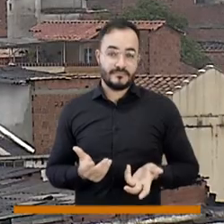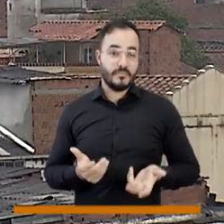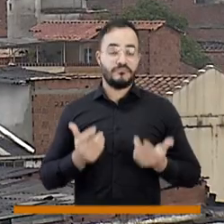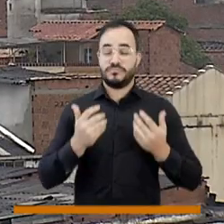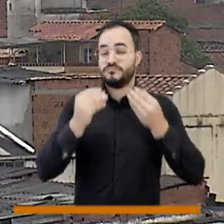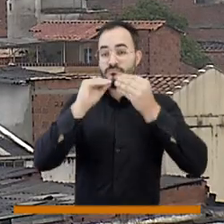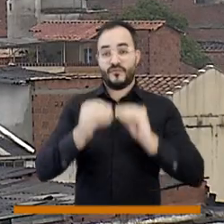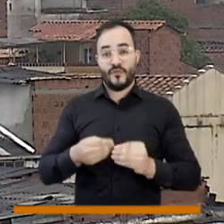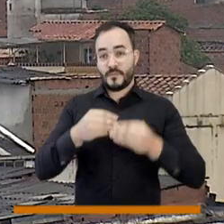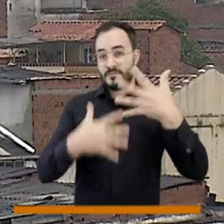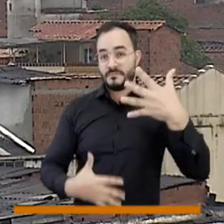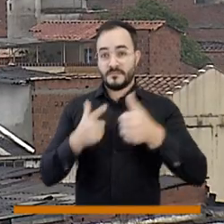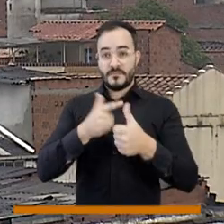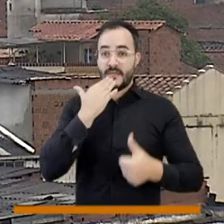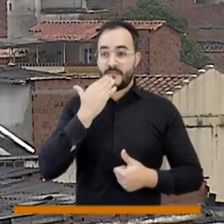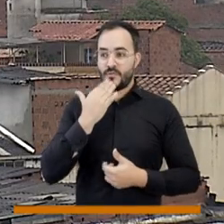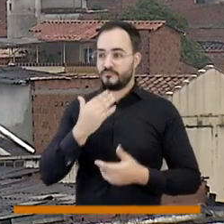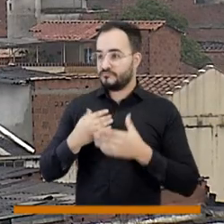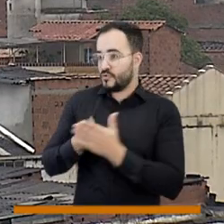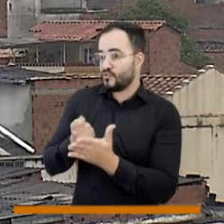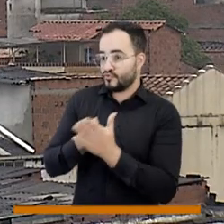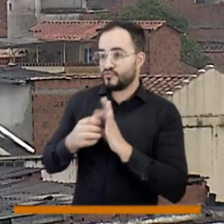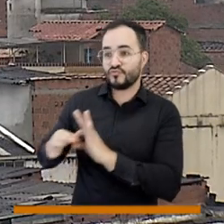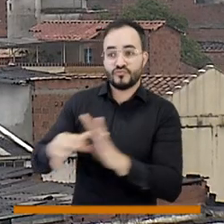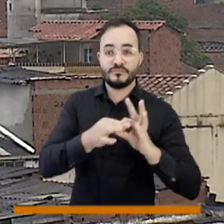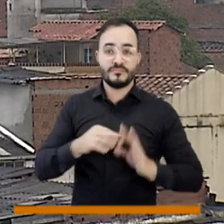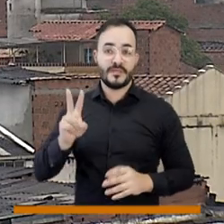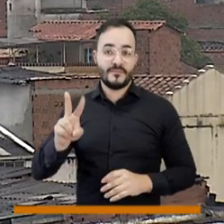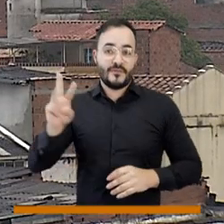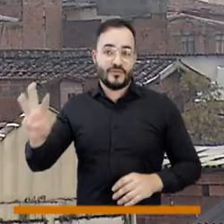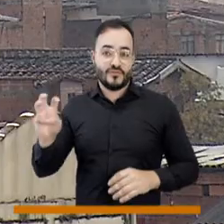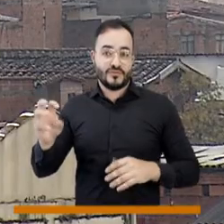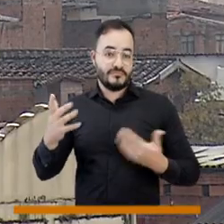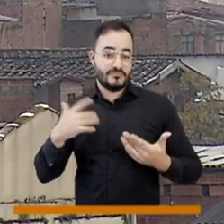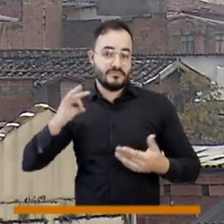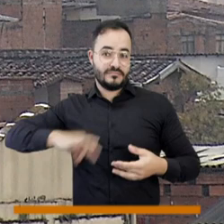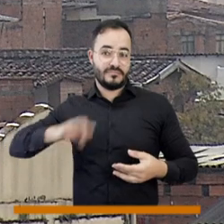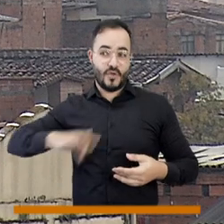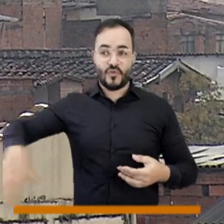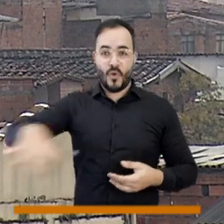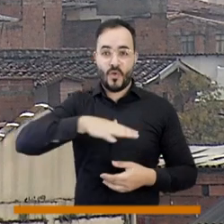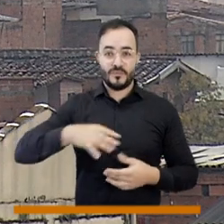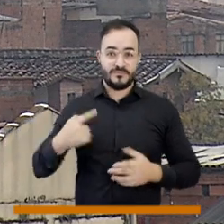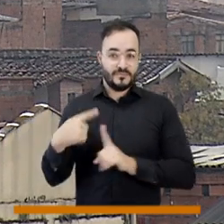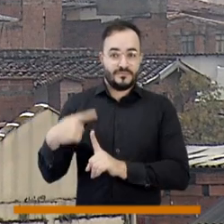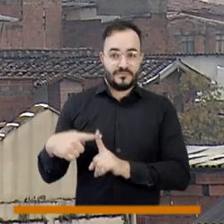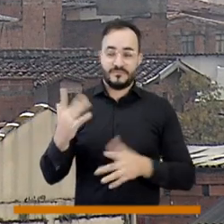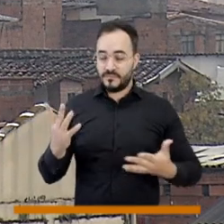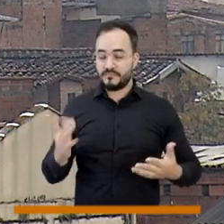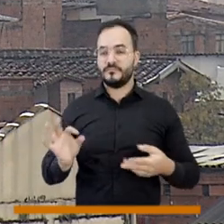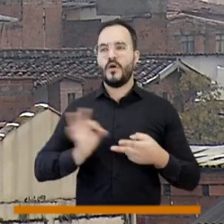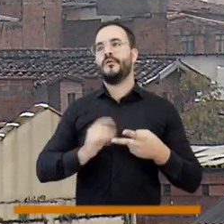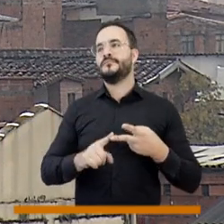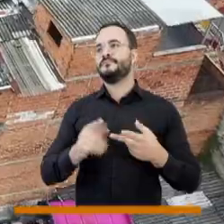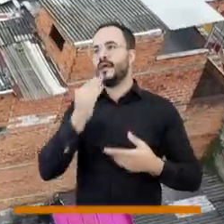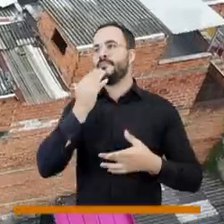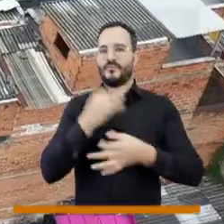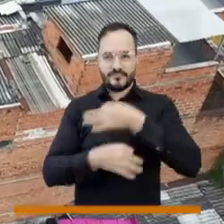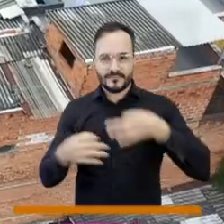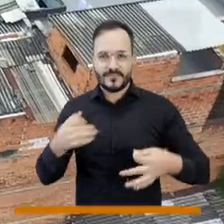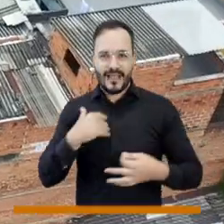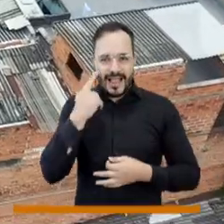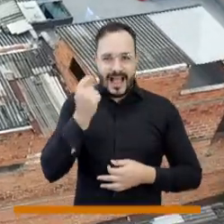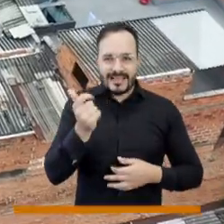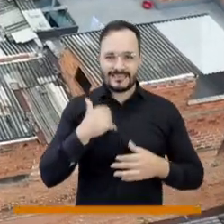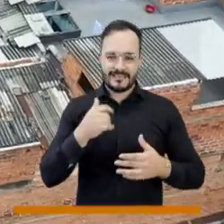visto de muchas maneras como montar un negocio con 28 socios y un negocio que si quisiéramos encontrarle un símil lo más parecido sería